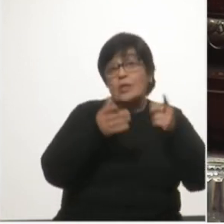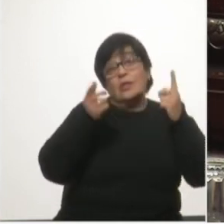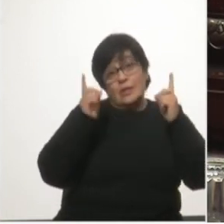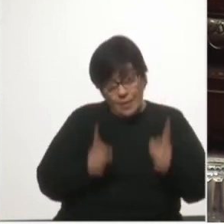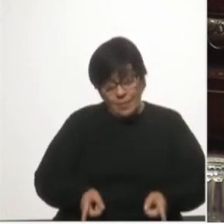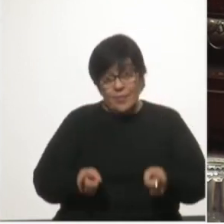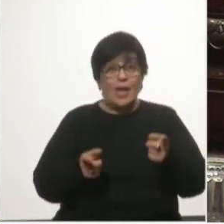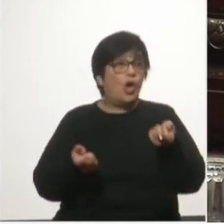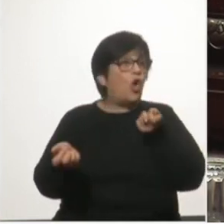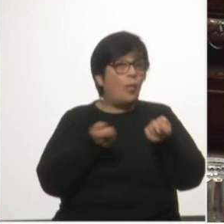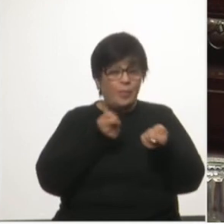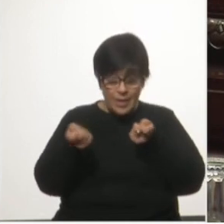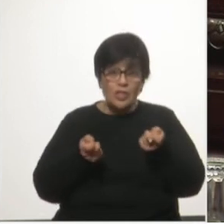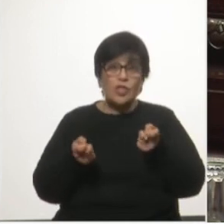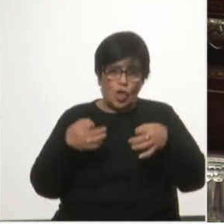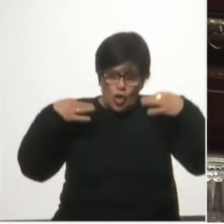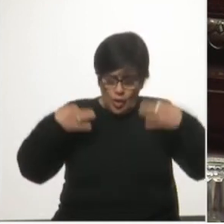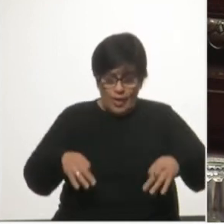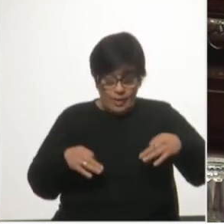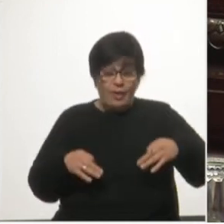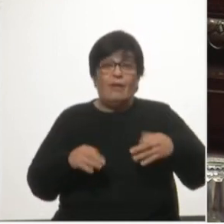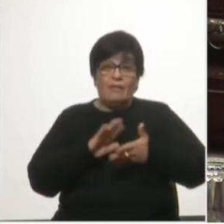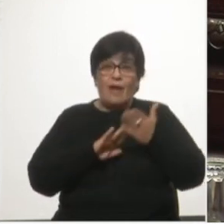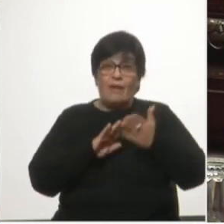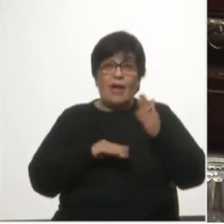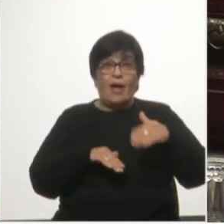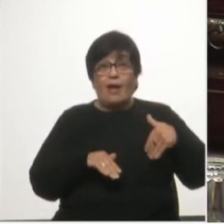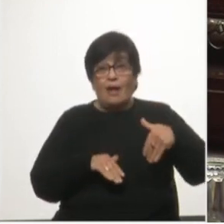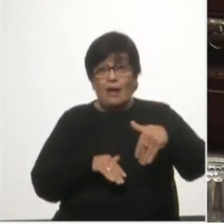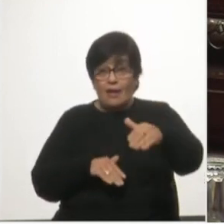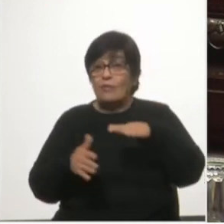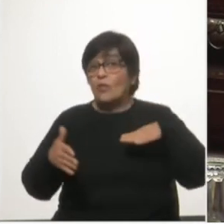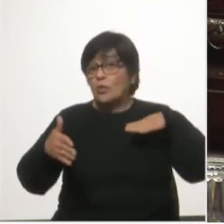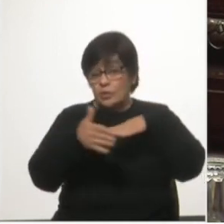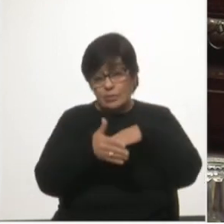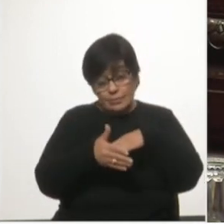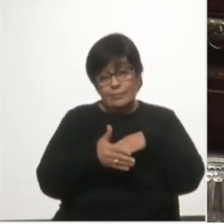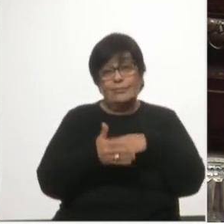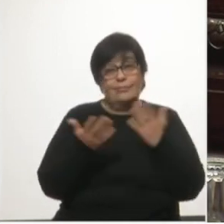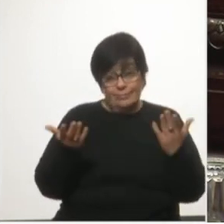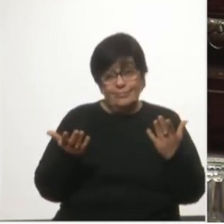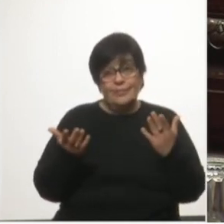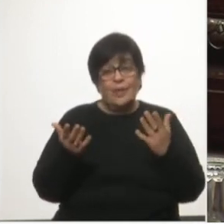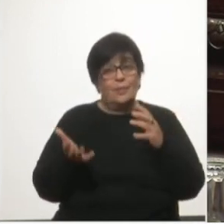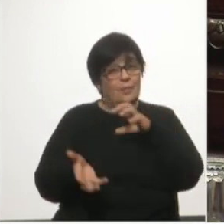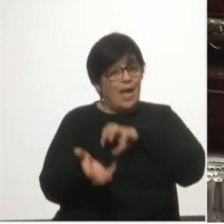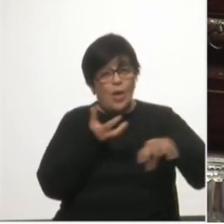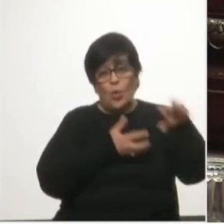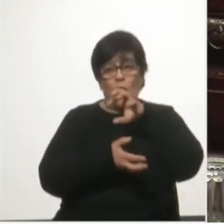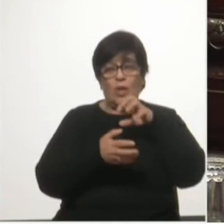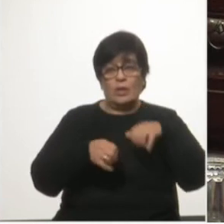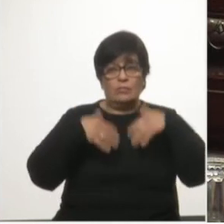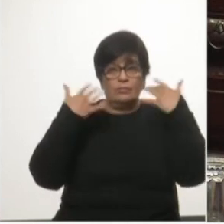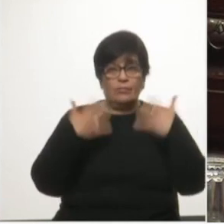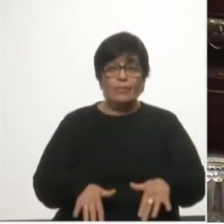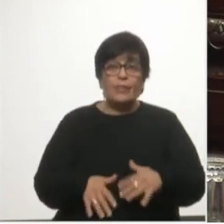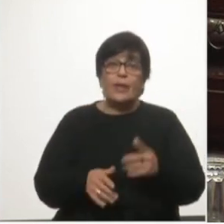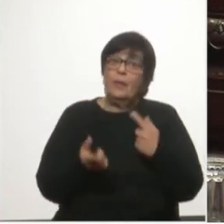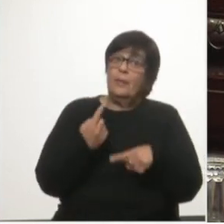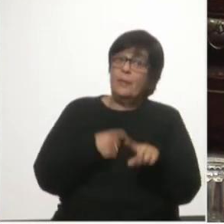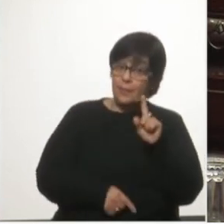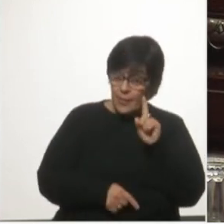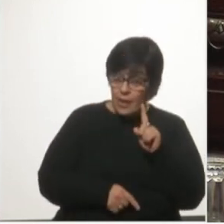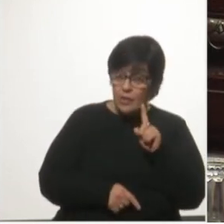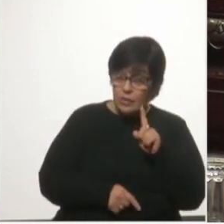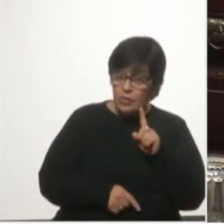los flujos de comercio que se concreten a través del puerto se verían fuertemente afectados. En cambio sí